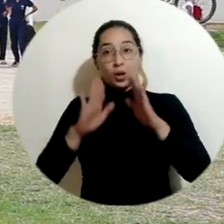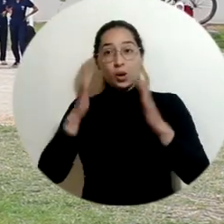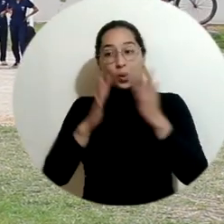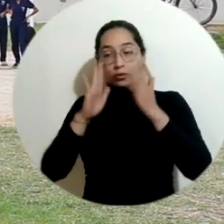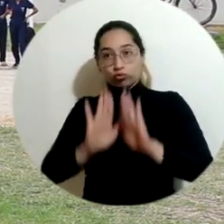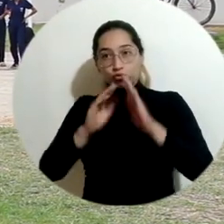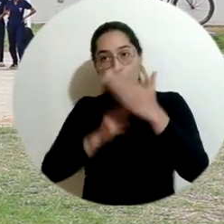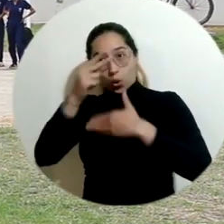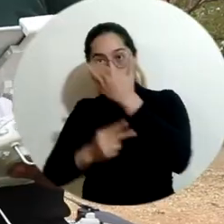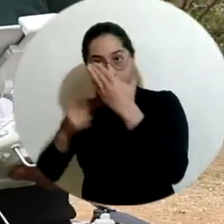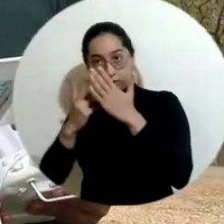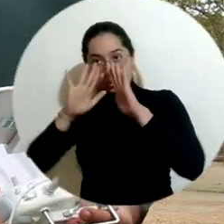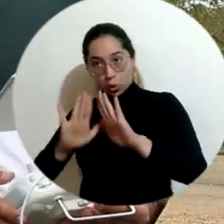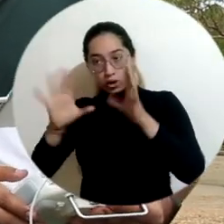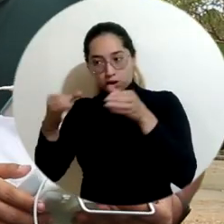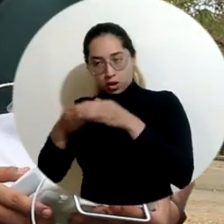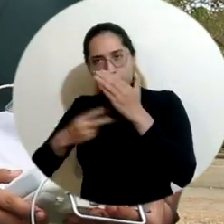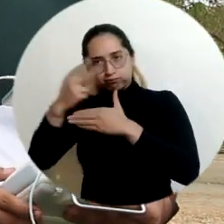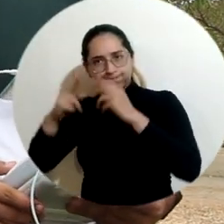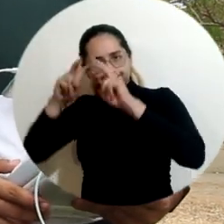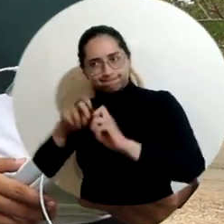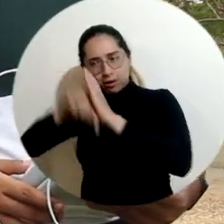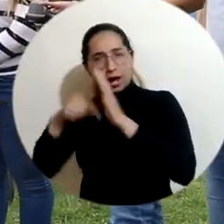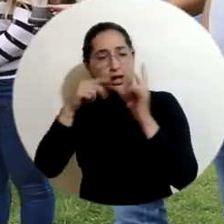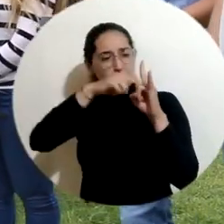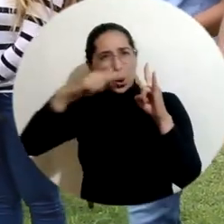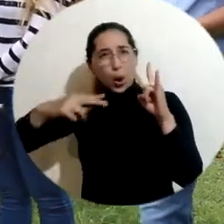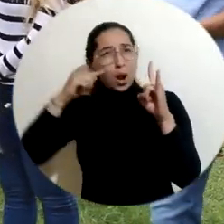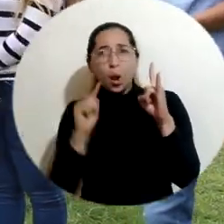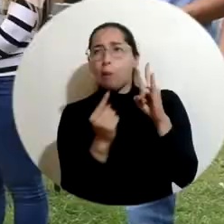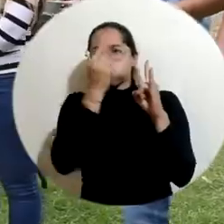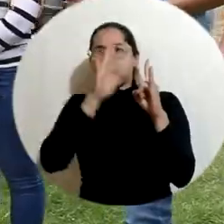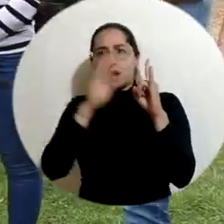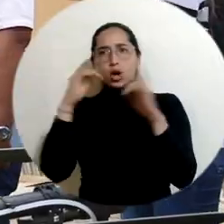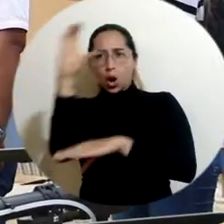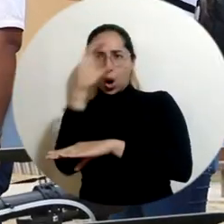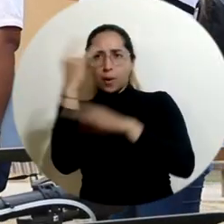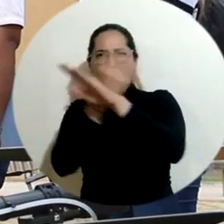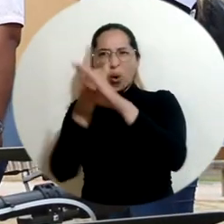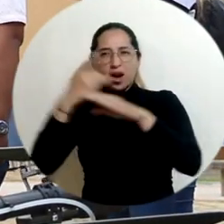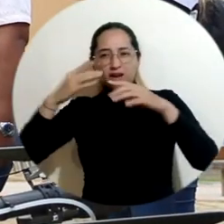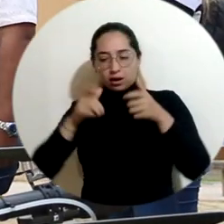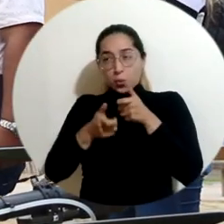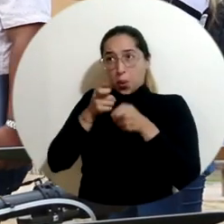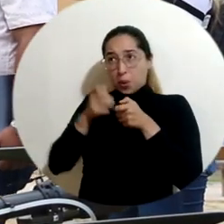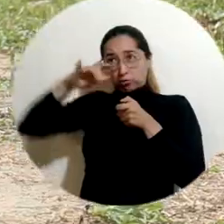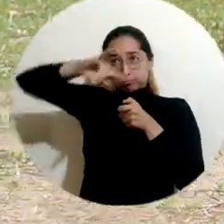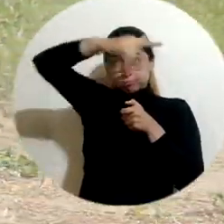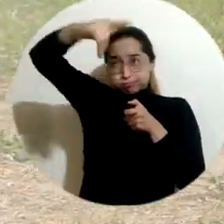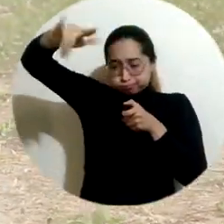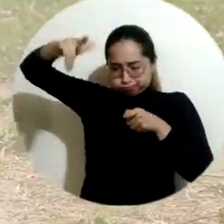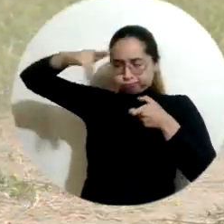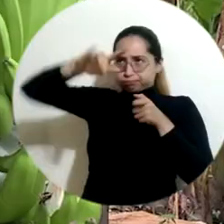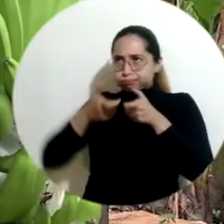Con un vanguardista proyecto de investigación, la Universidad del Magdalena es la única en Colombia que implementa drones de última tecnología que le